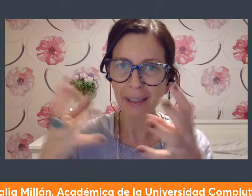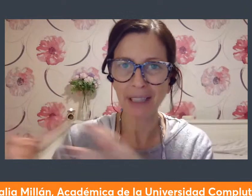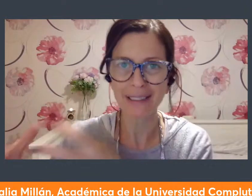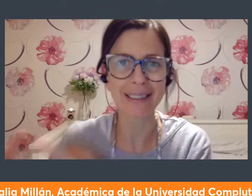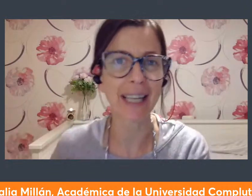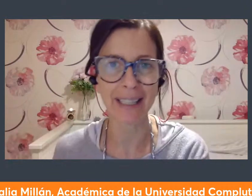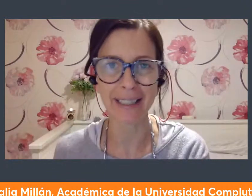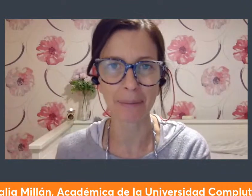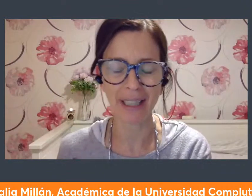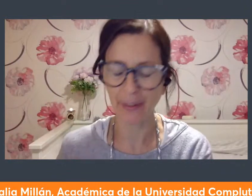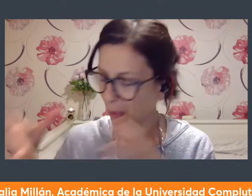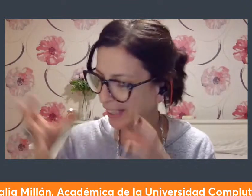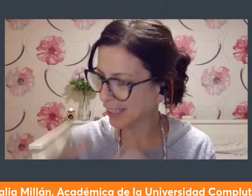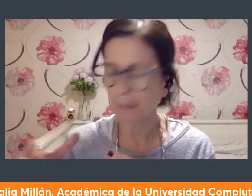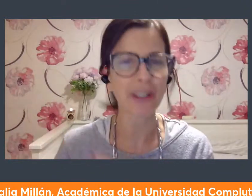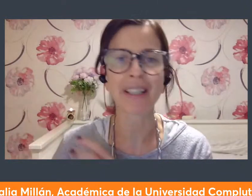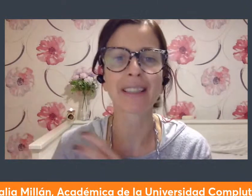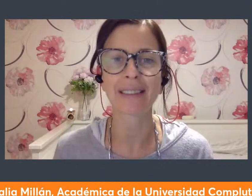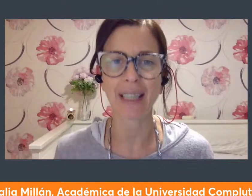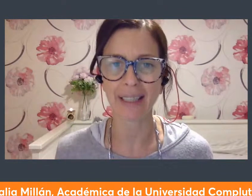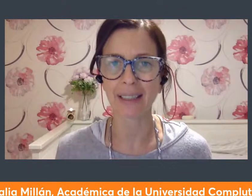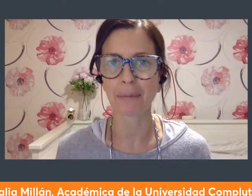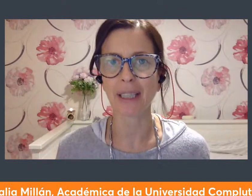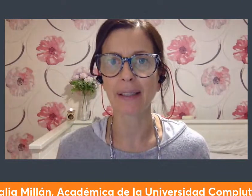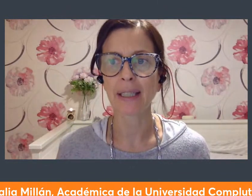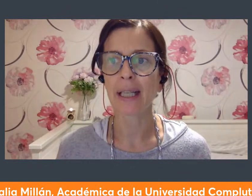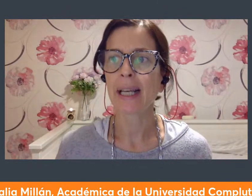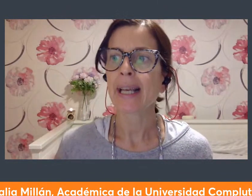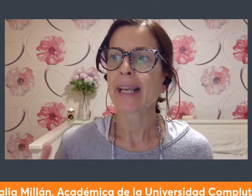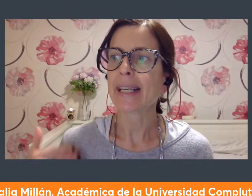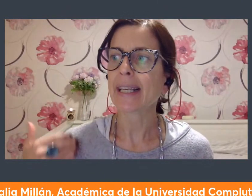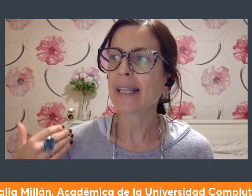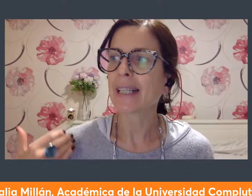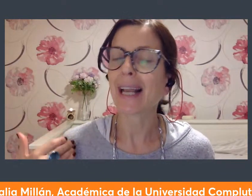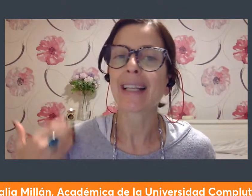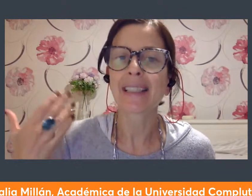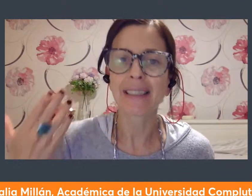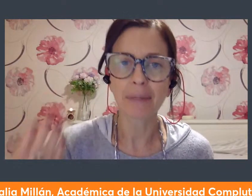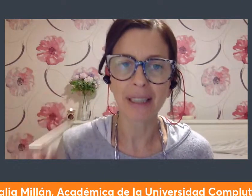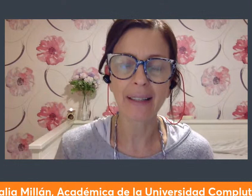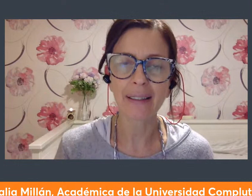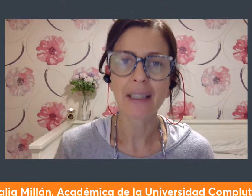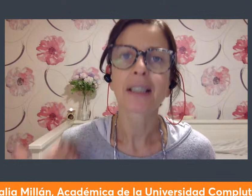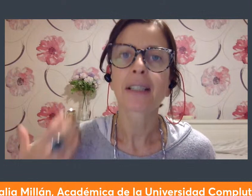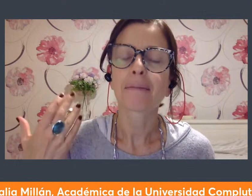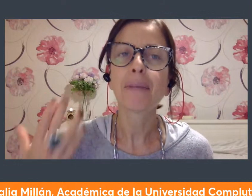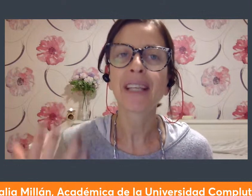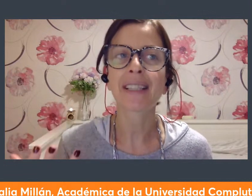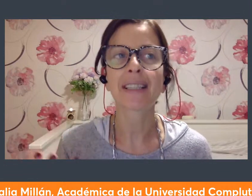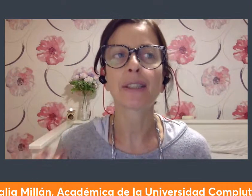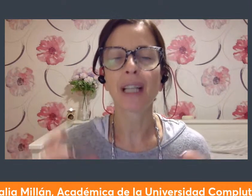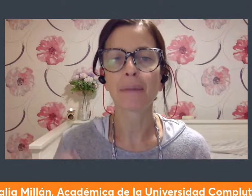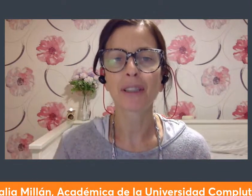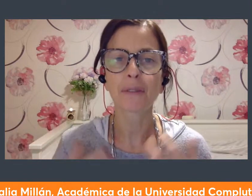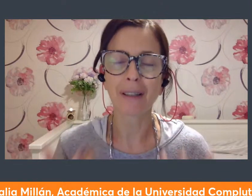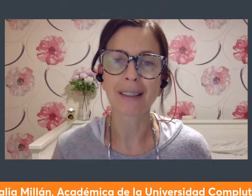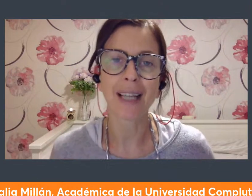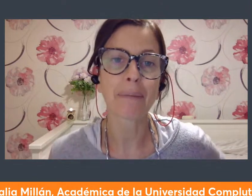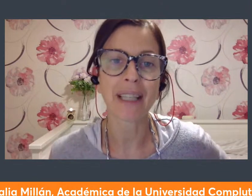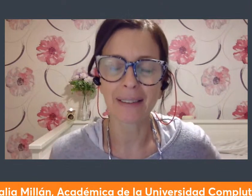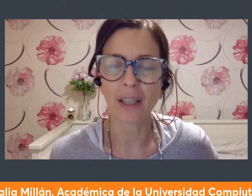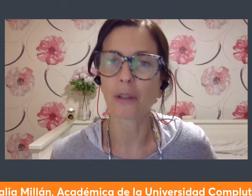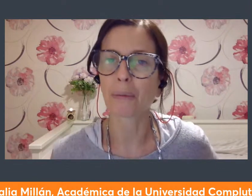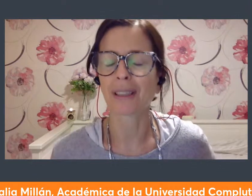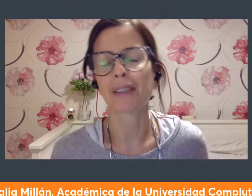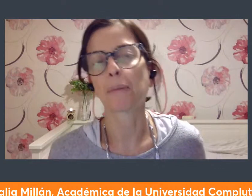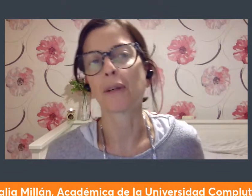poderes siempre necesitan legitimidad cualquier poder necesita legitimidad y la legitimidad viene de un elemento fundamental